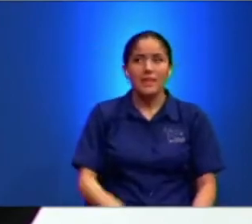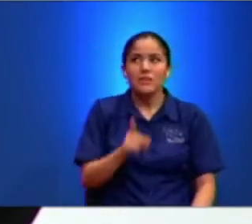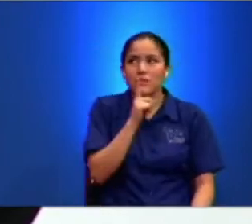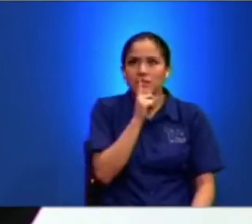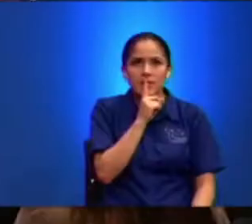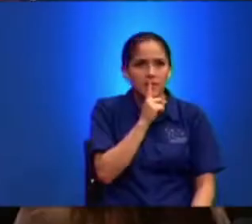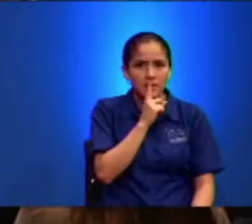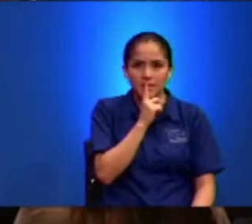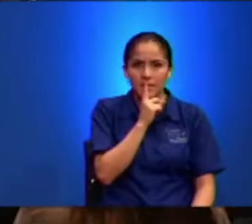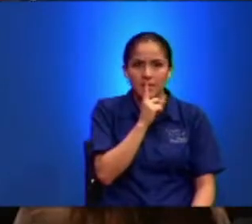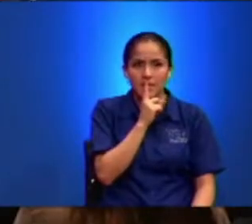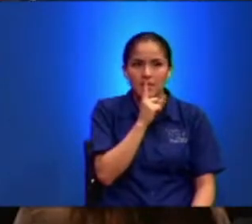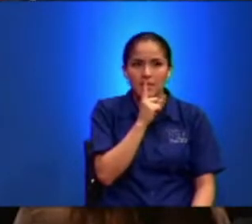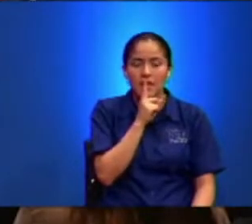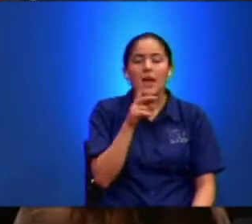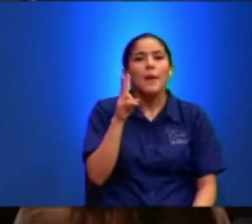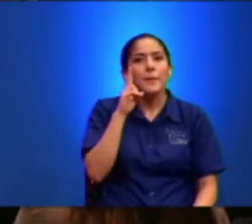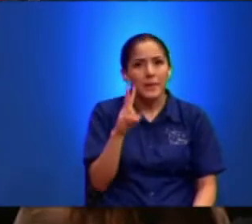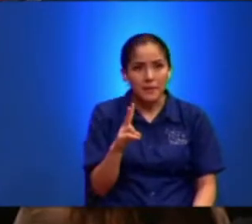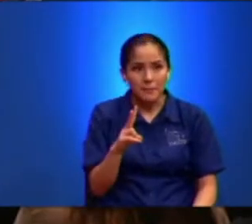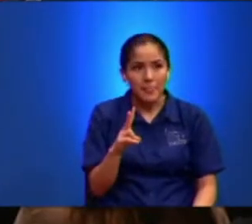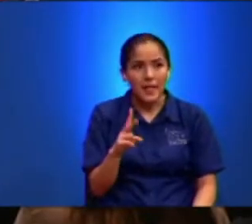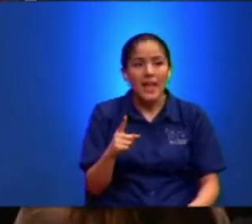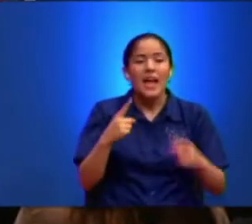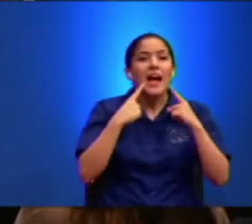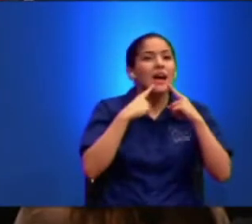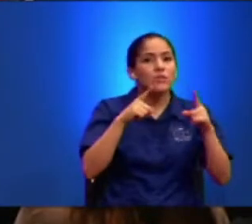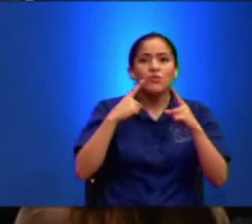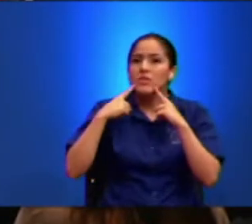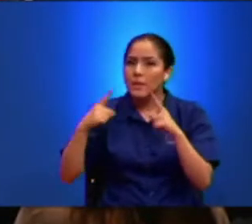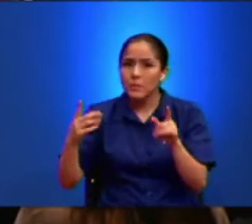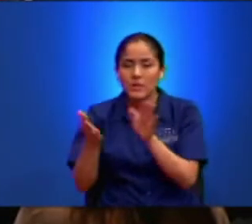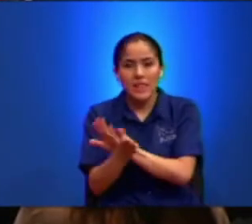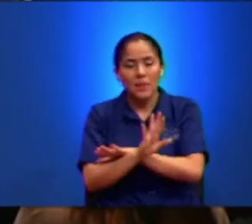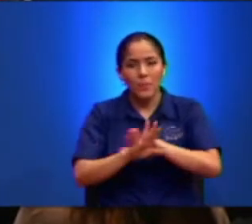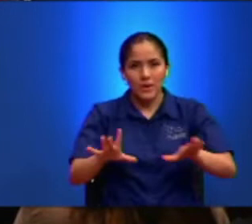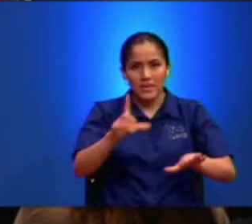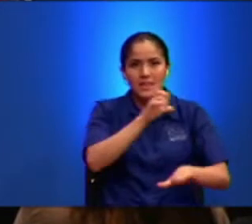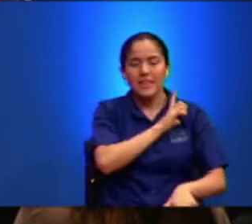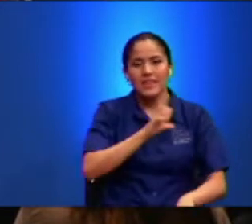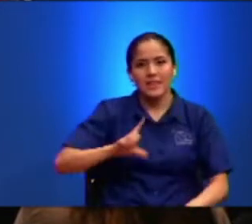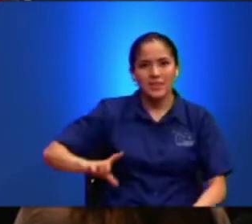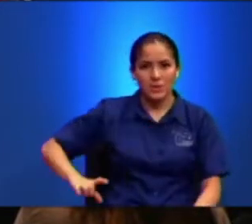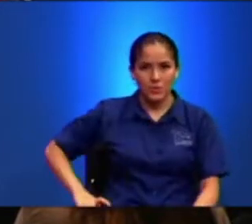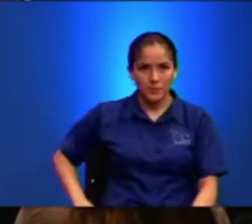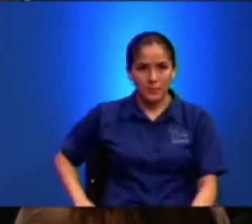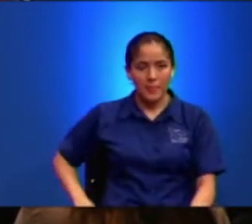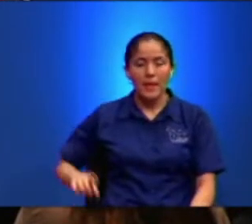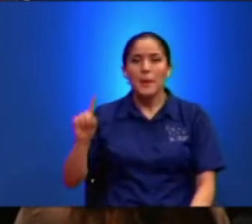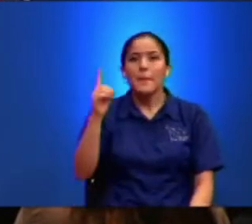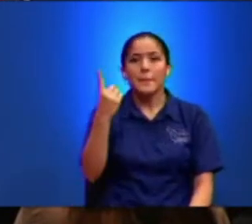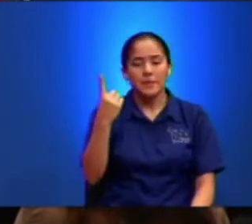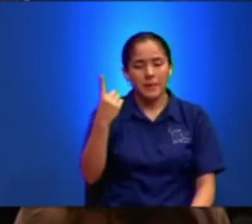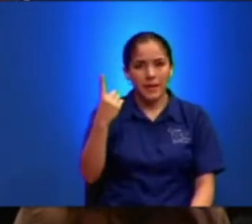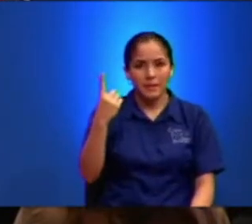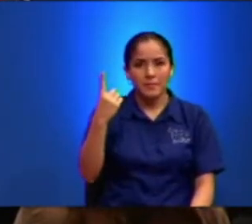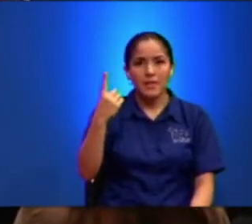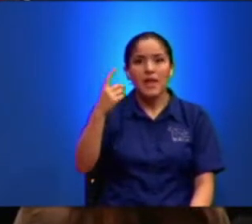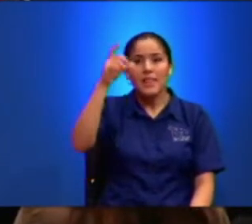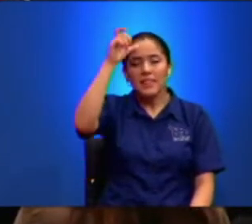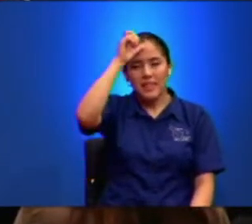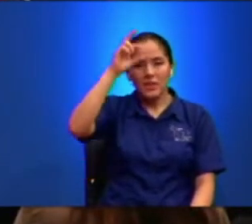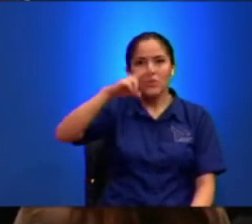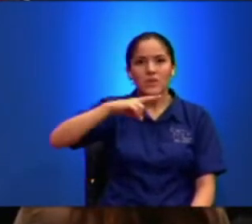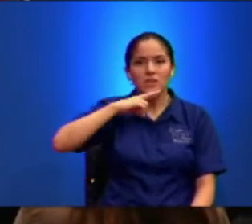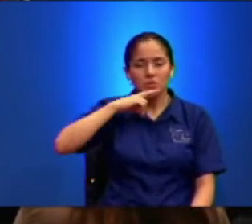Anunciamos La Muerte De Cristo Cuando Tomamos La Santa Cena Primera Corintios 11 26 Cada Vez